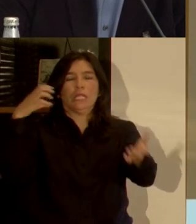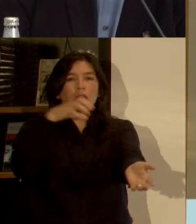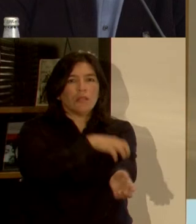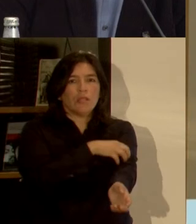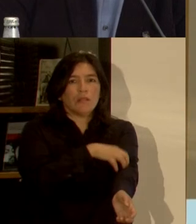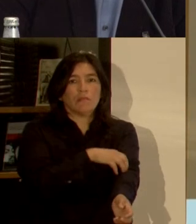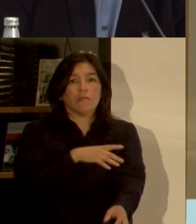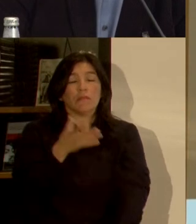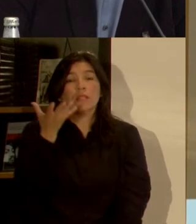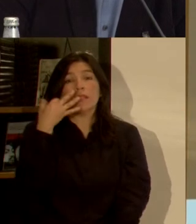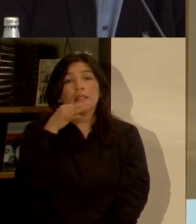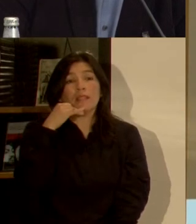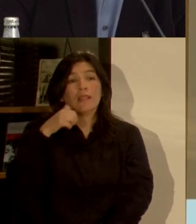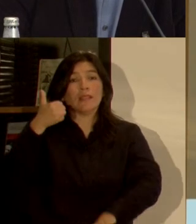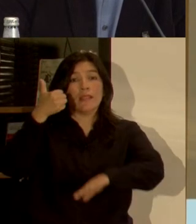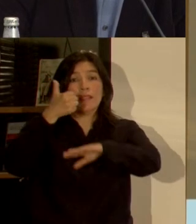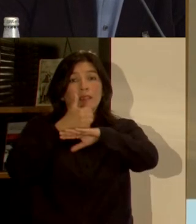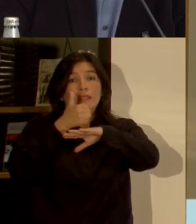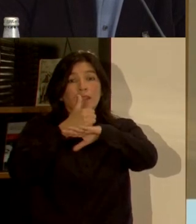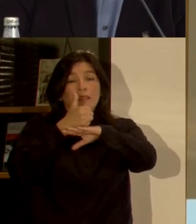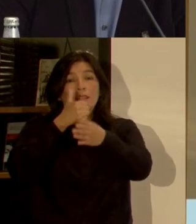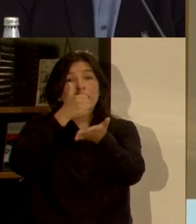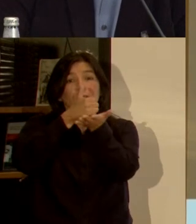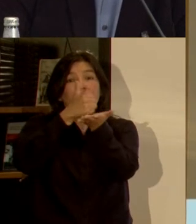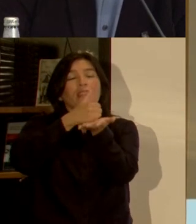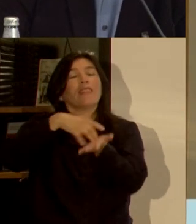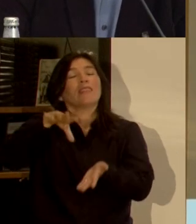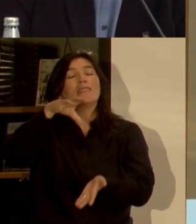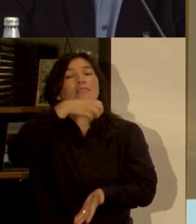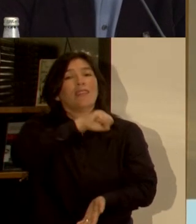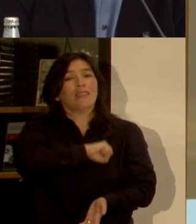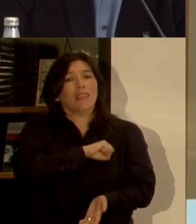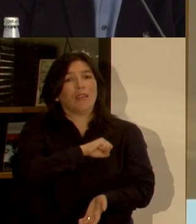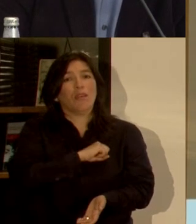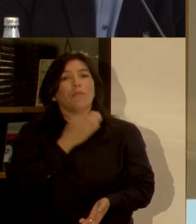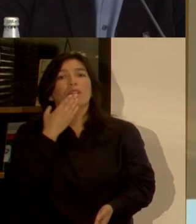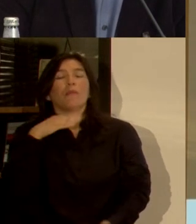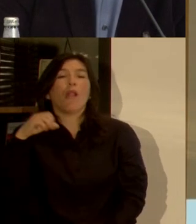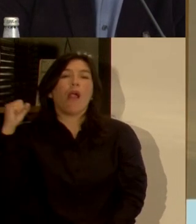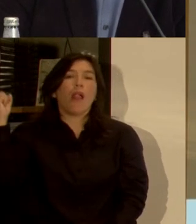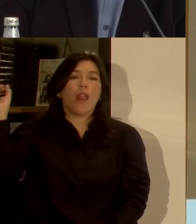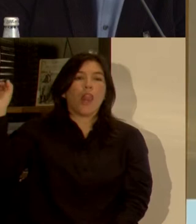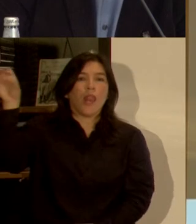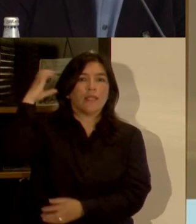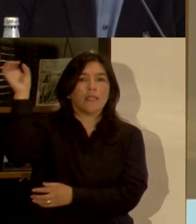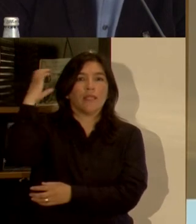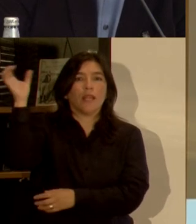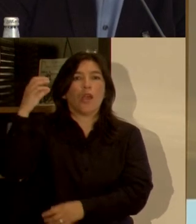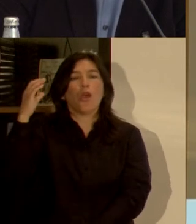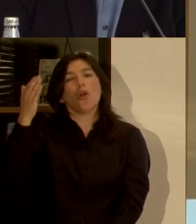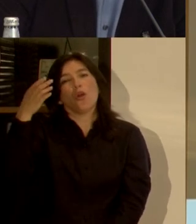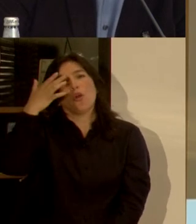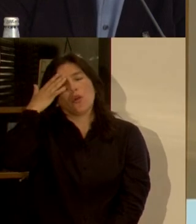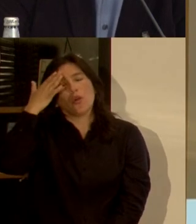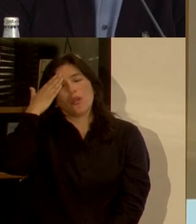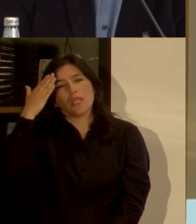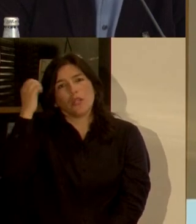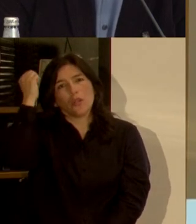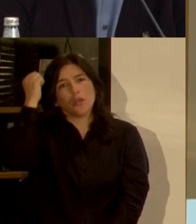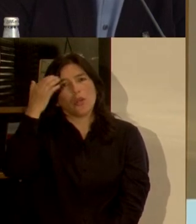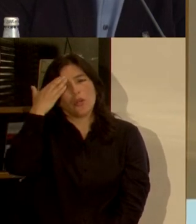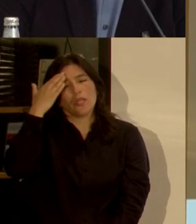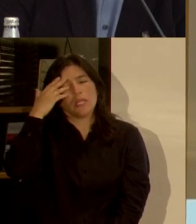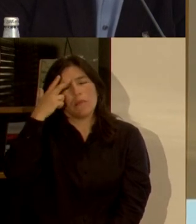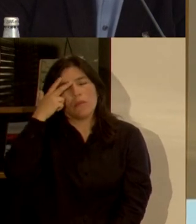Probablemente, como le decía, el intendente debería hacerse cargo de la ciudad de Santiago, pero, por ejemplo, la Serena y Coquimbo podría ser una sesión municipal entre dos municipios y no